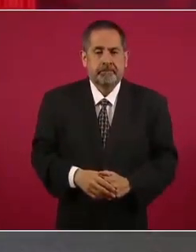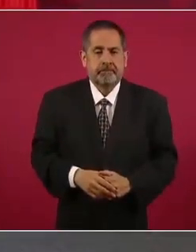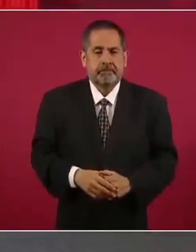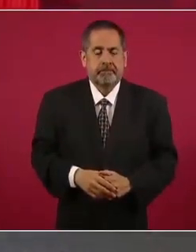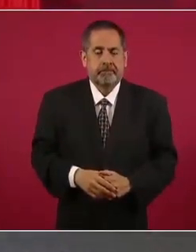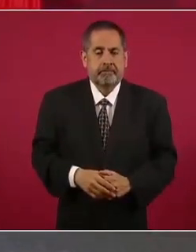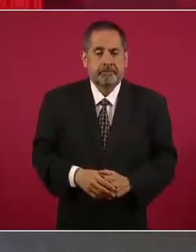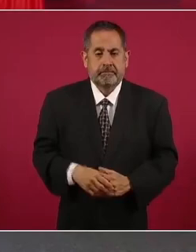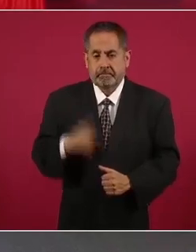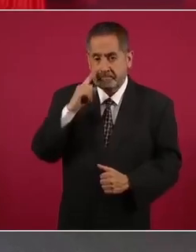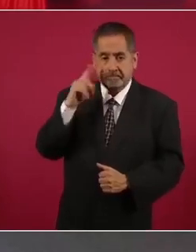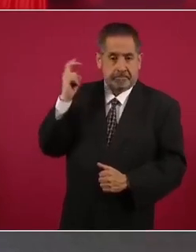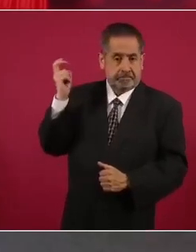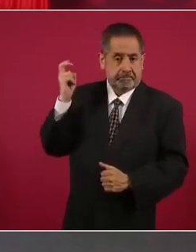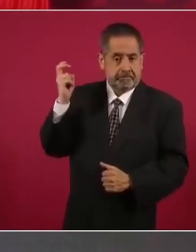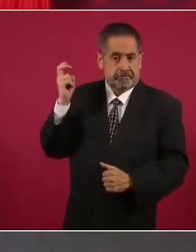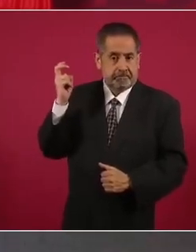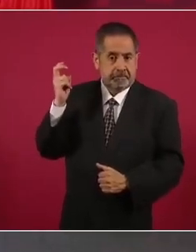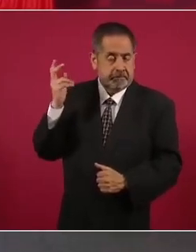pero esto